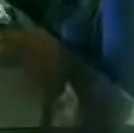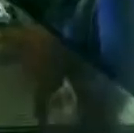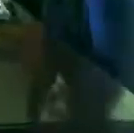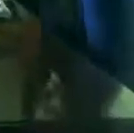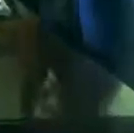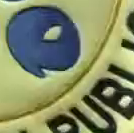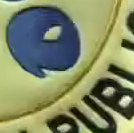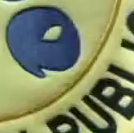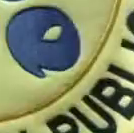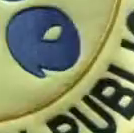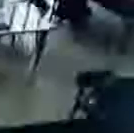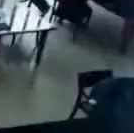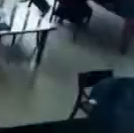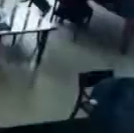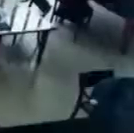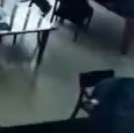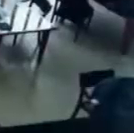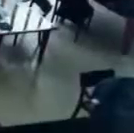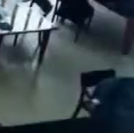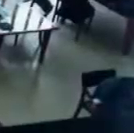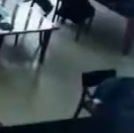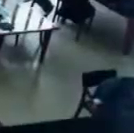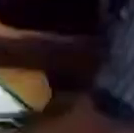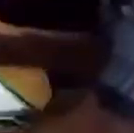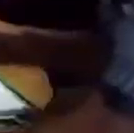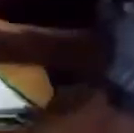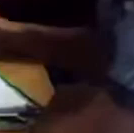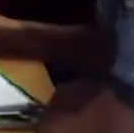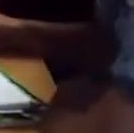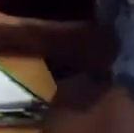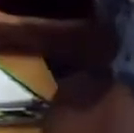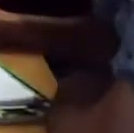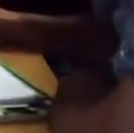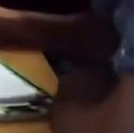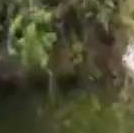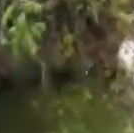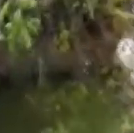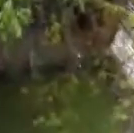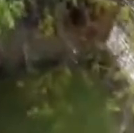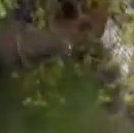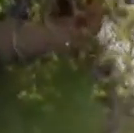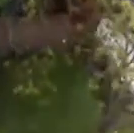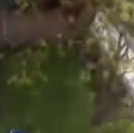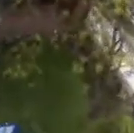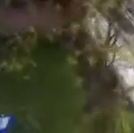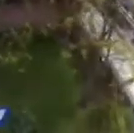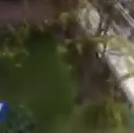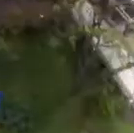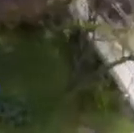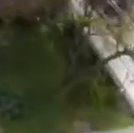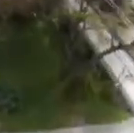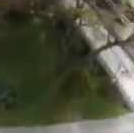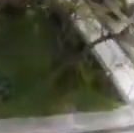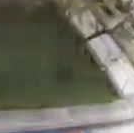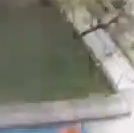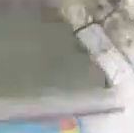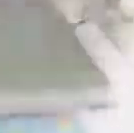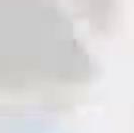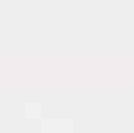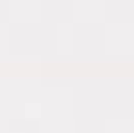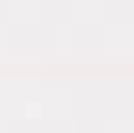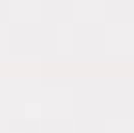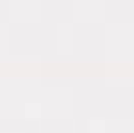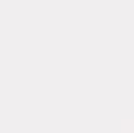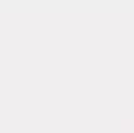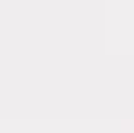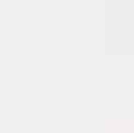altos funcionarios del Estado. Escuela de Alto Gobierno. Un programa de la Escuela Superior de Administración Pública. ESAP.